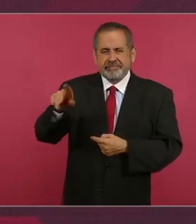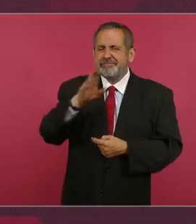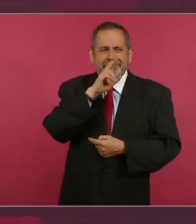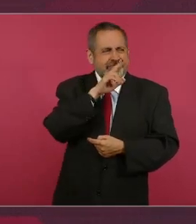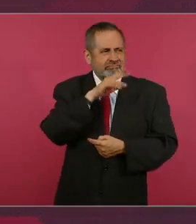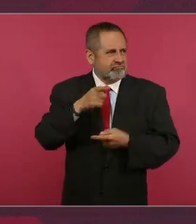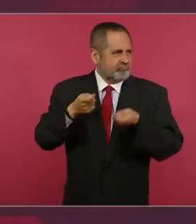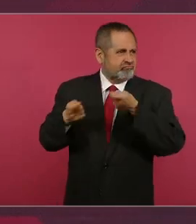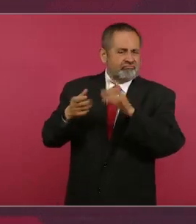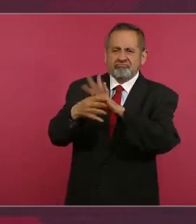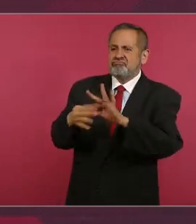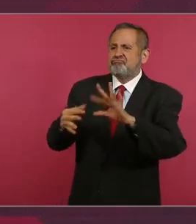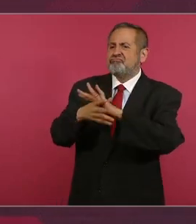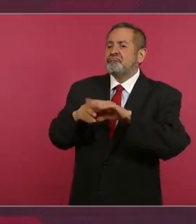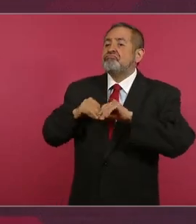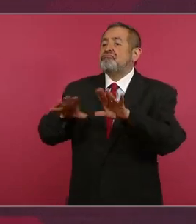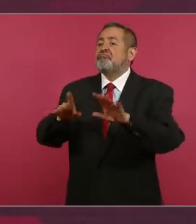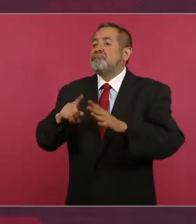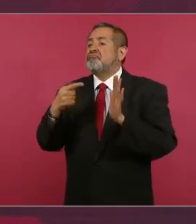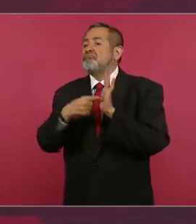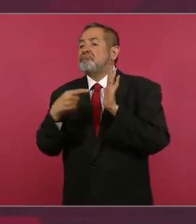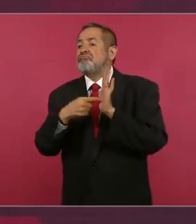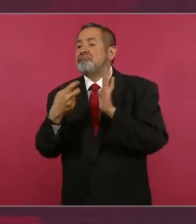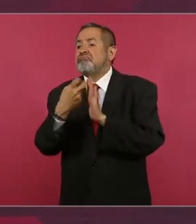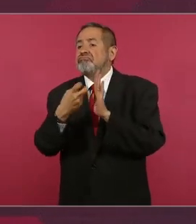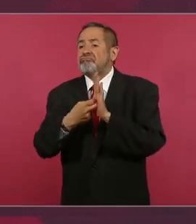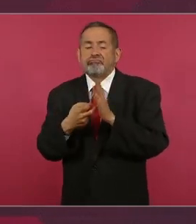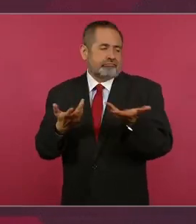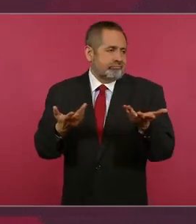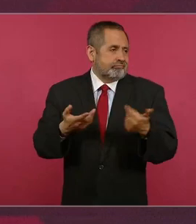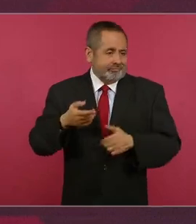dominio de la opinión general porque somos los dueños